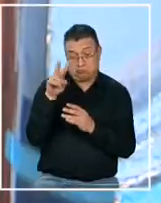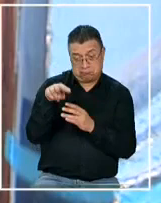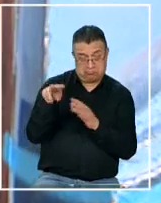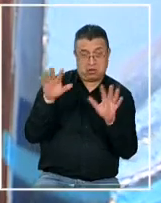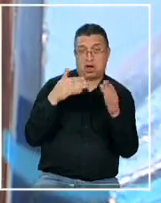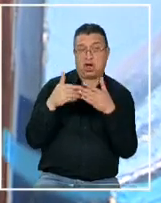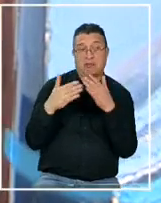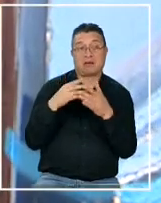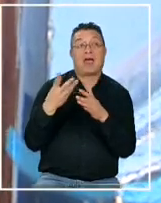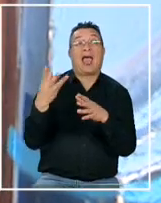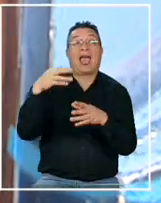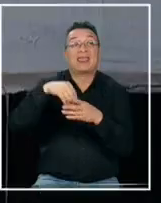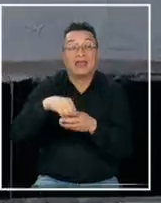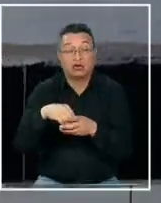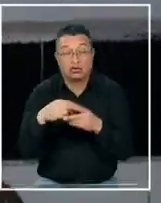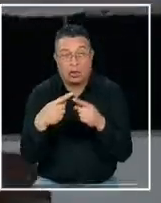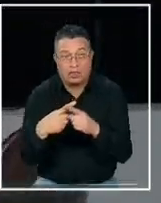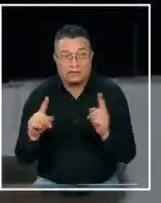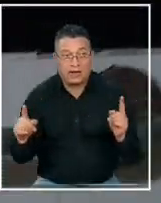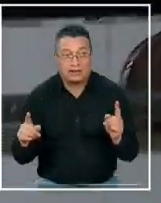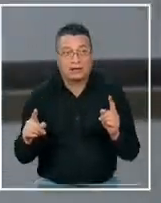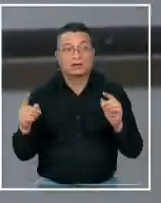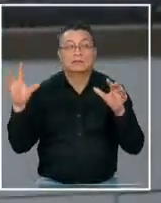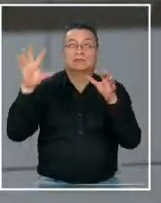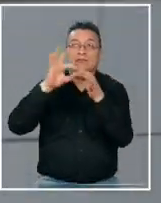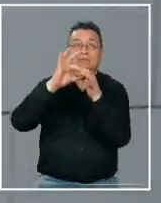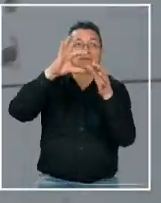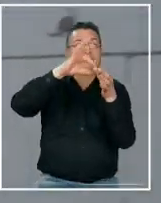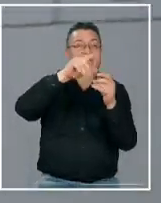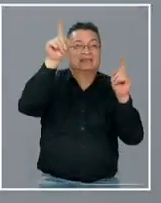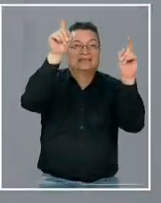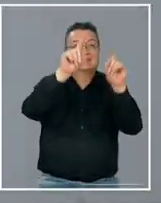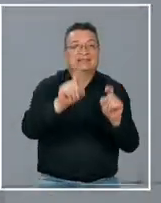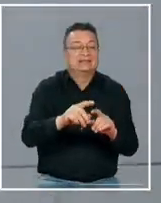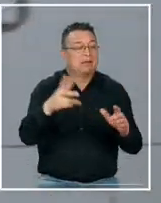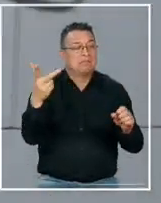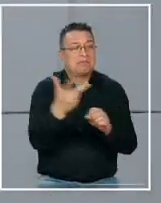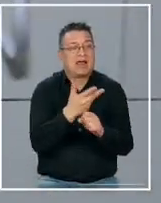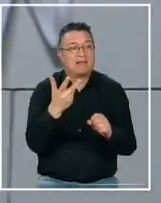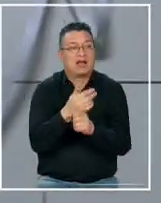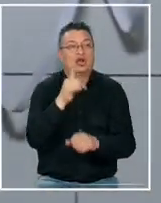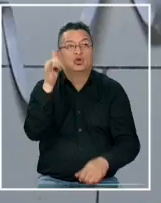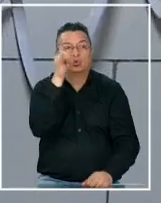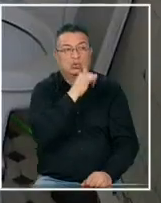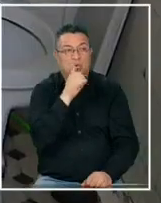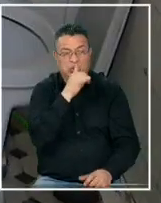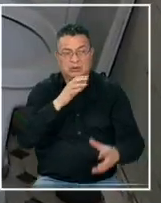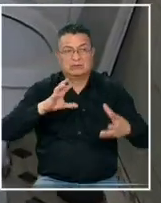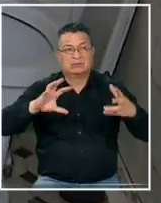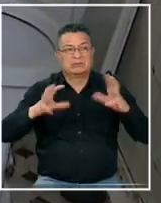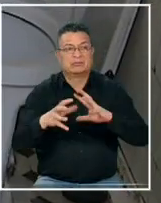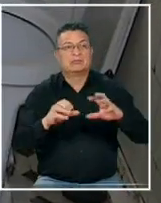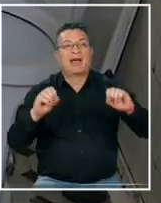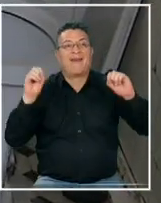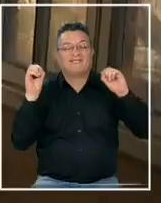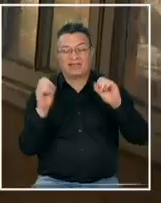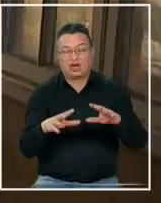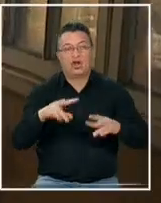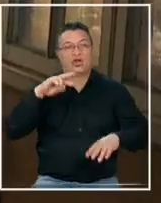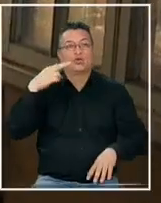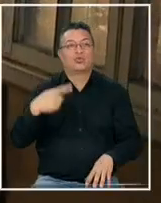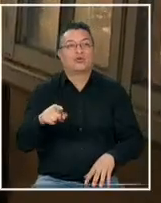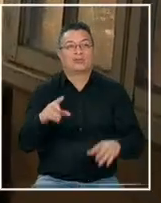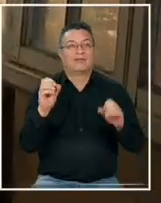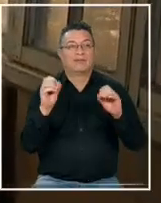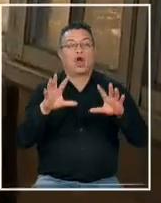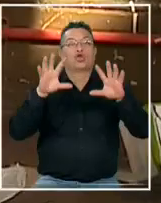pero por dentro era así conexiones irregulares suciedad y zonas deterioradas claro abandono de esta propiedad que se